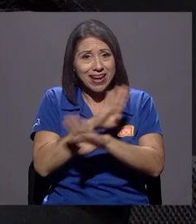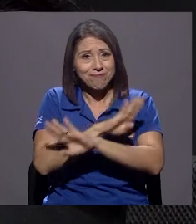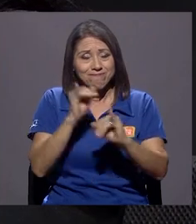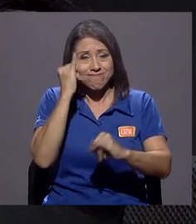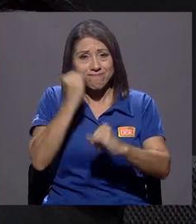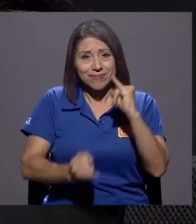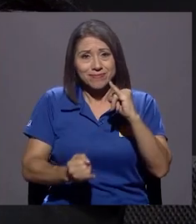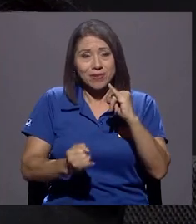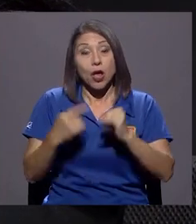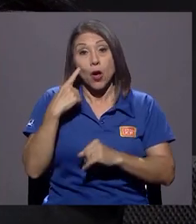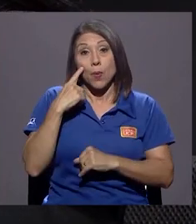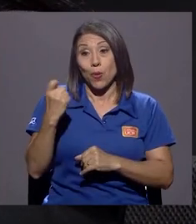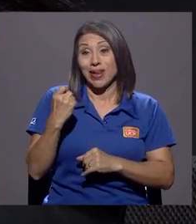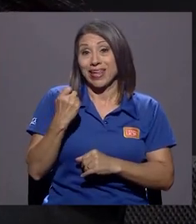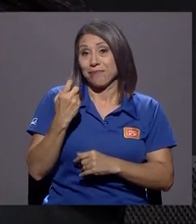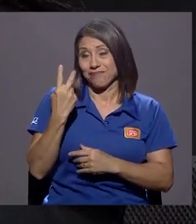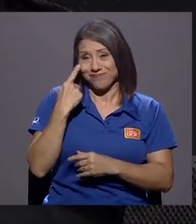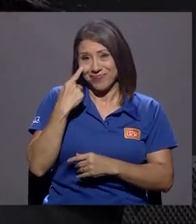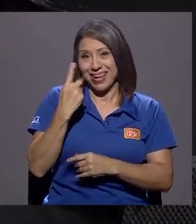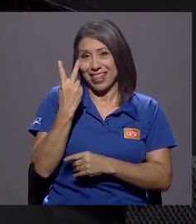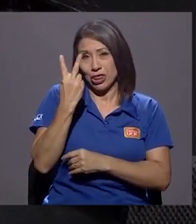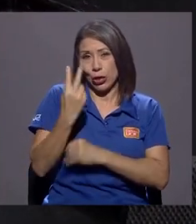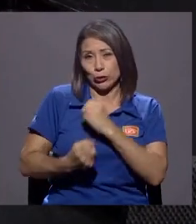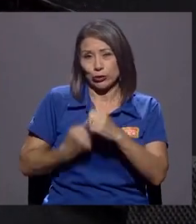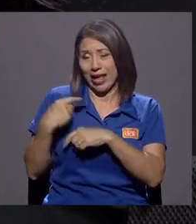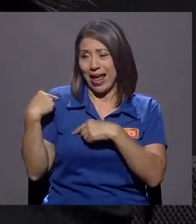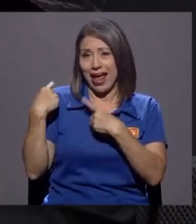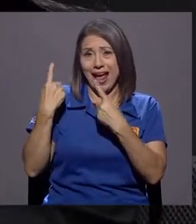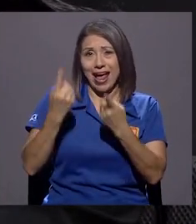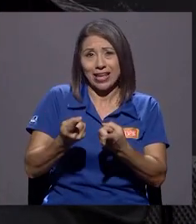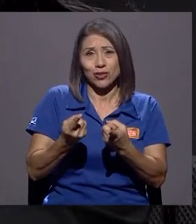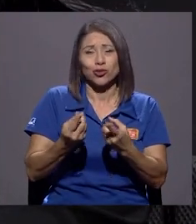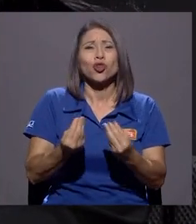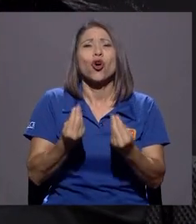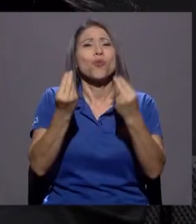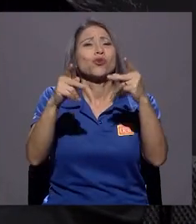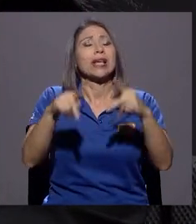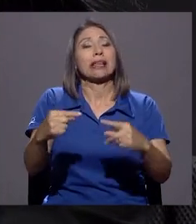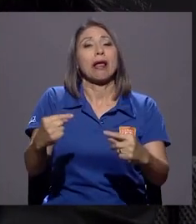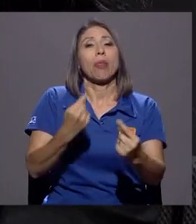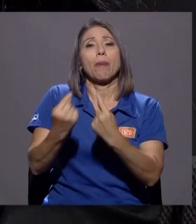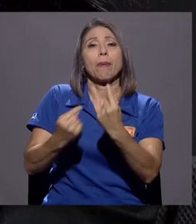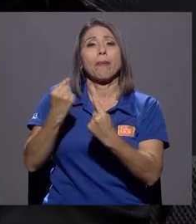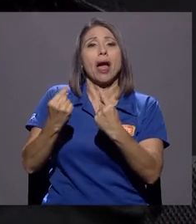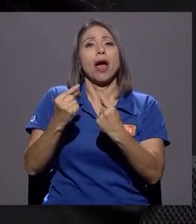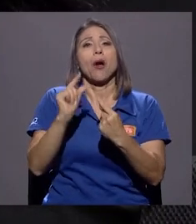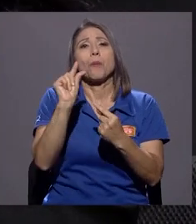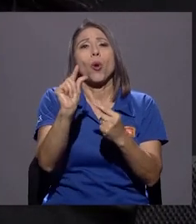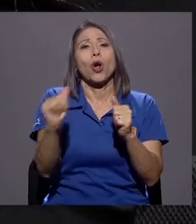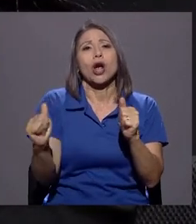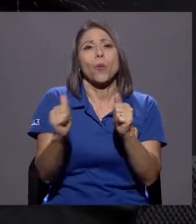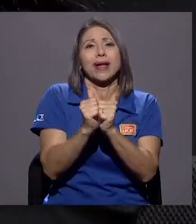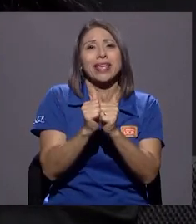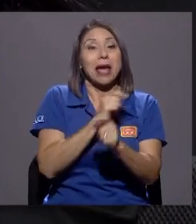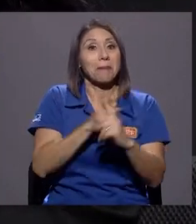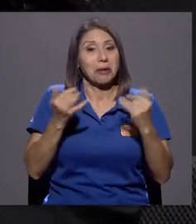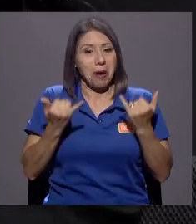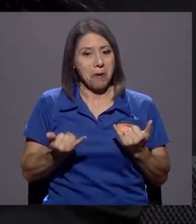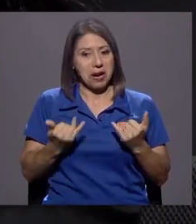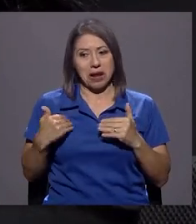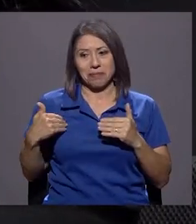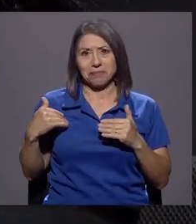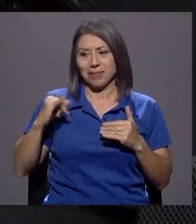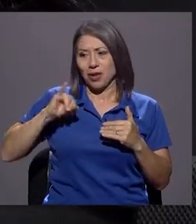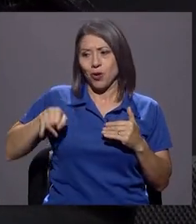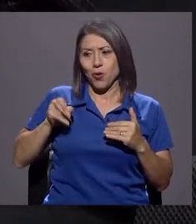los dos años fueron como de recibir mucho ataque, poca compañía, y ahora más bien en este poco tiempo de